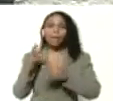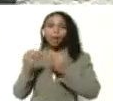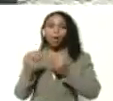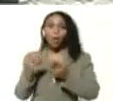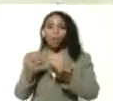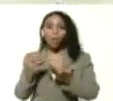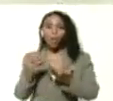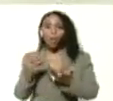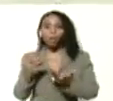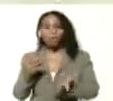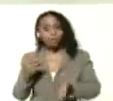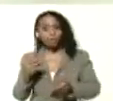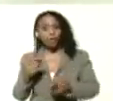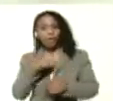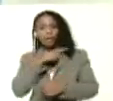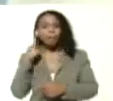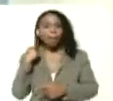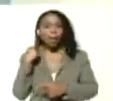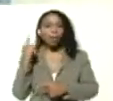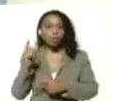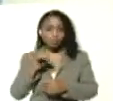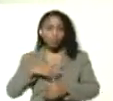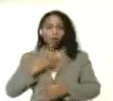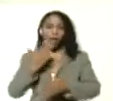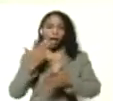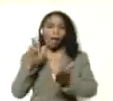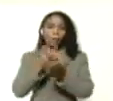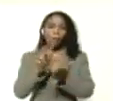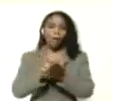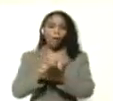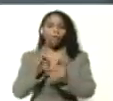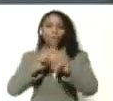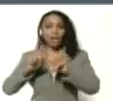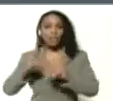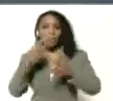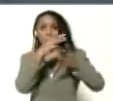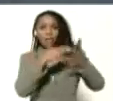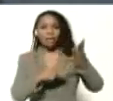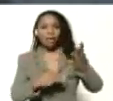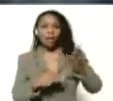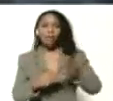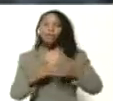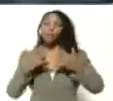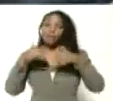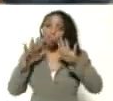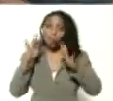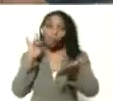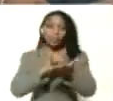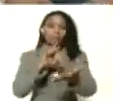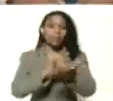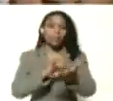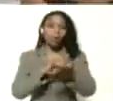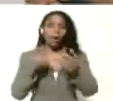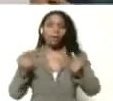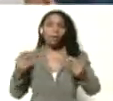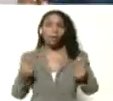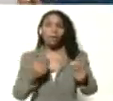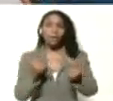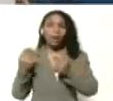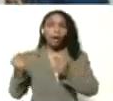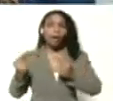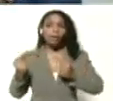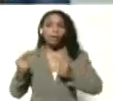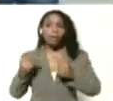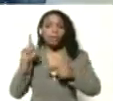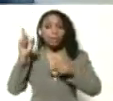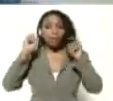y puedan seguir cursando este sus distintas materias y por supuesto la participación activa y protagónica de